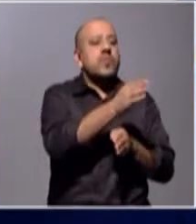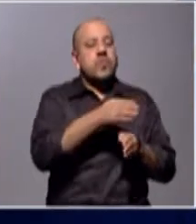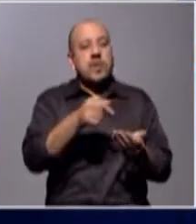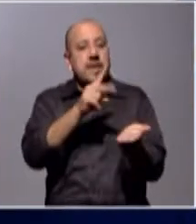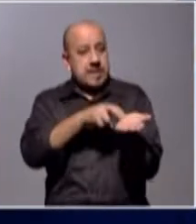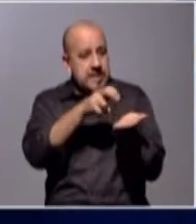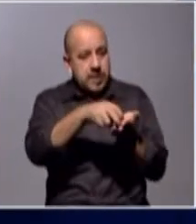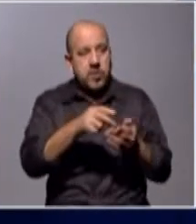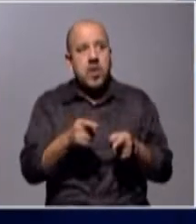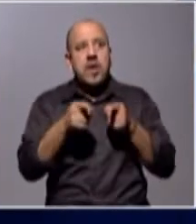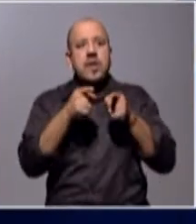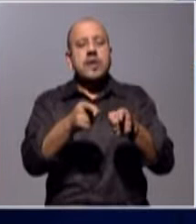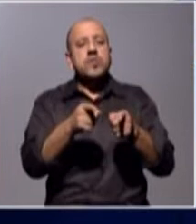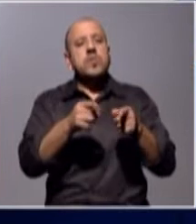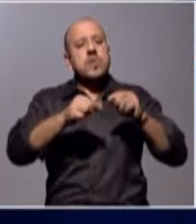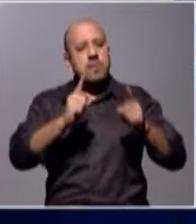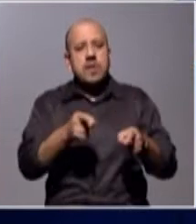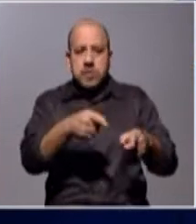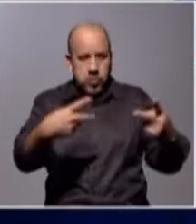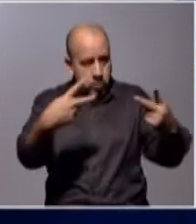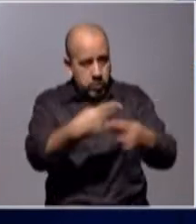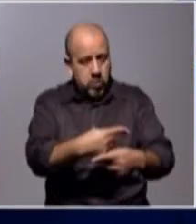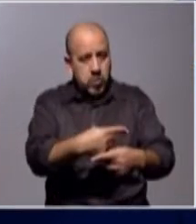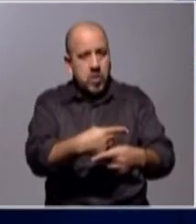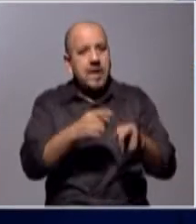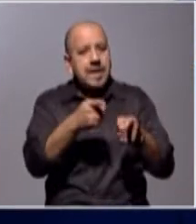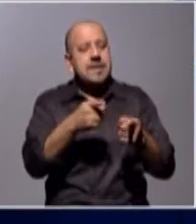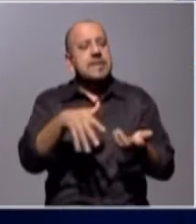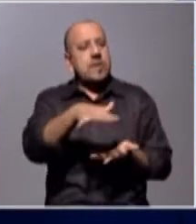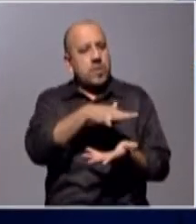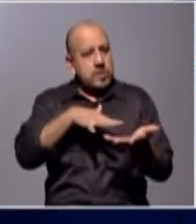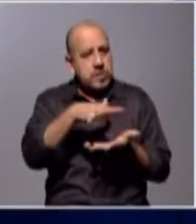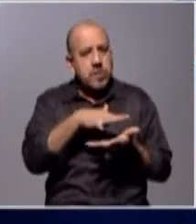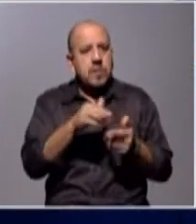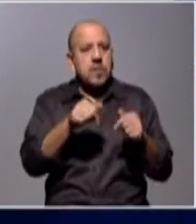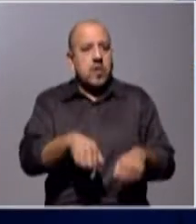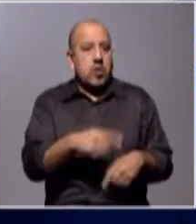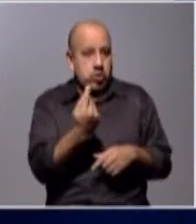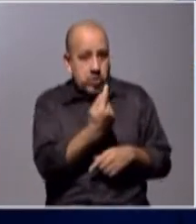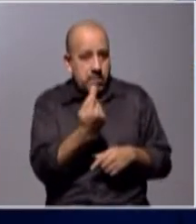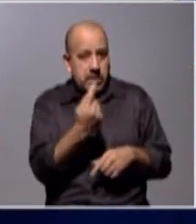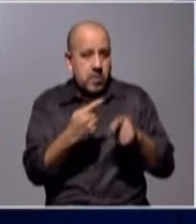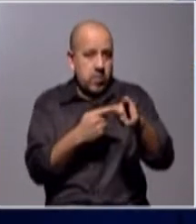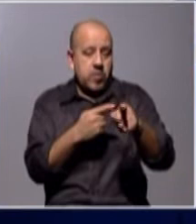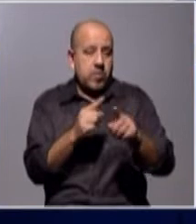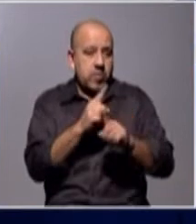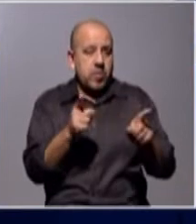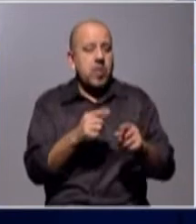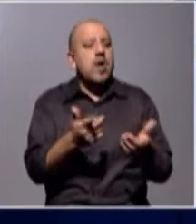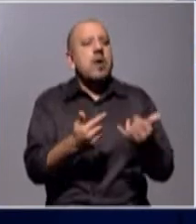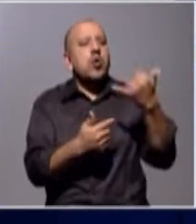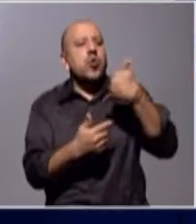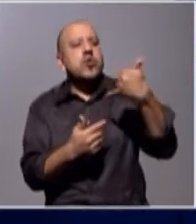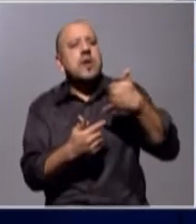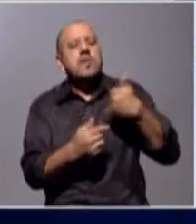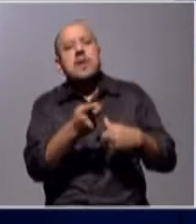con la pandemia eso también se te ha cortado. Esa situación no la debes vivir solamente vos en los medios rurales. Contame